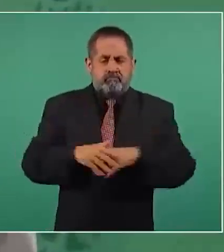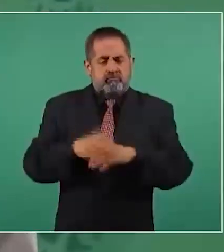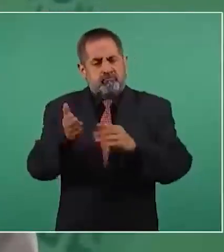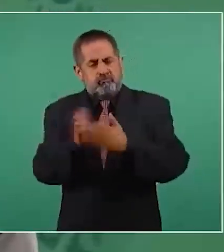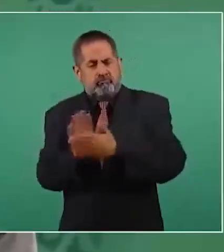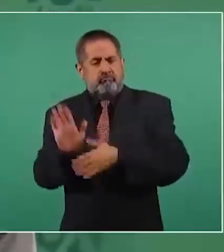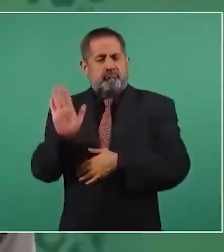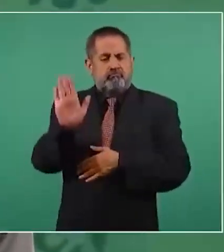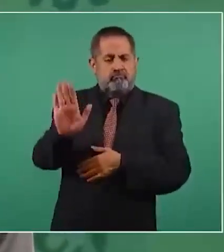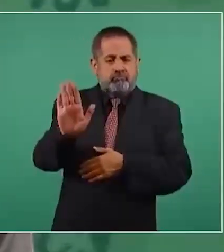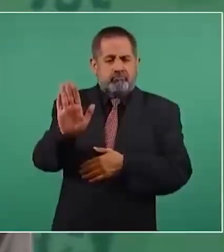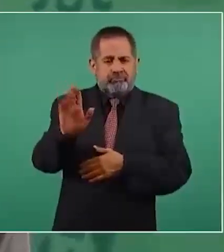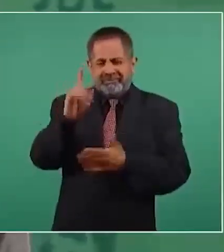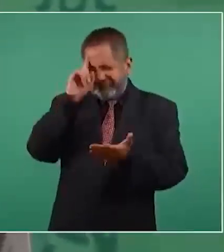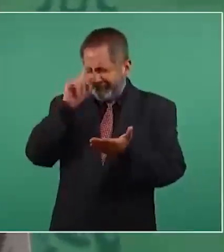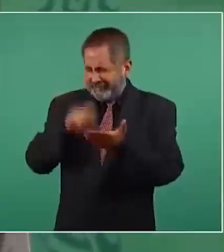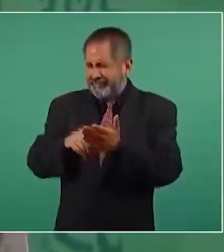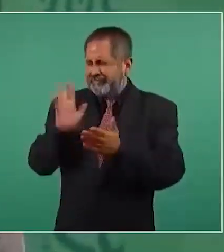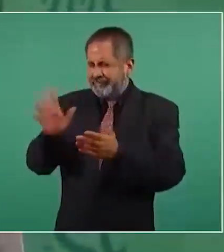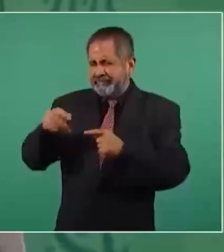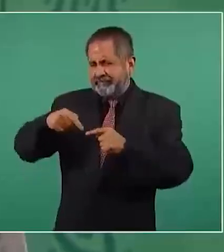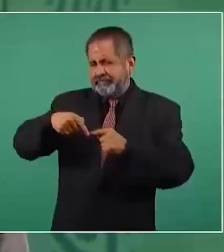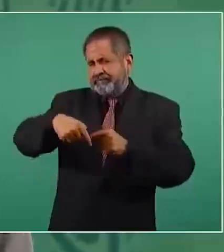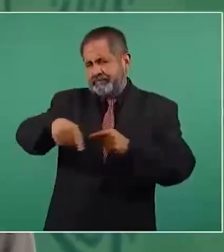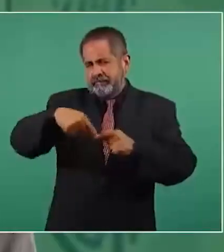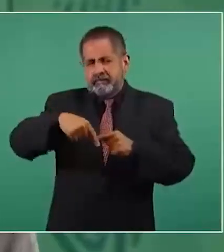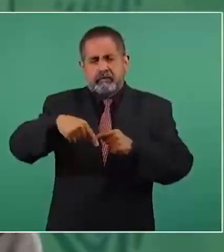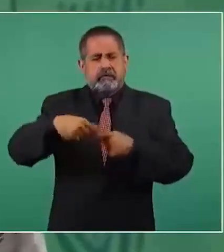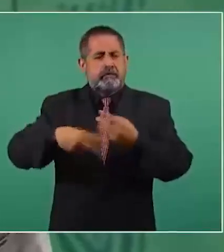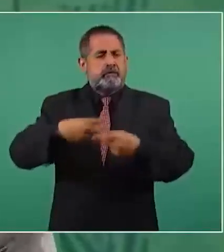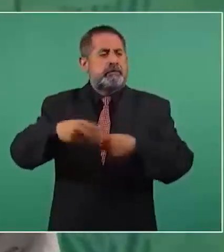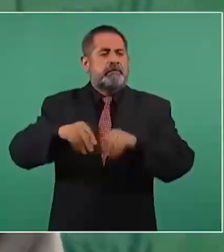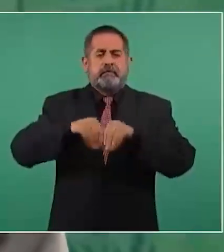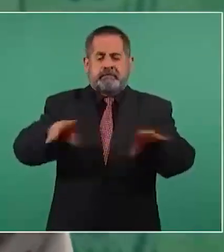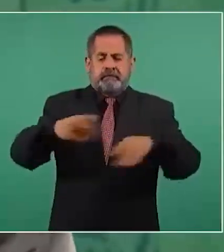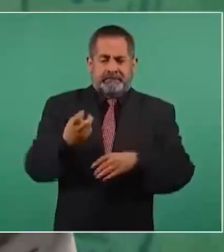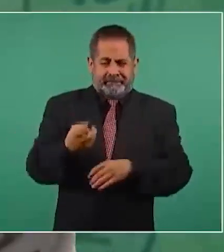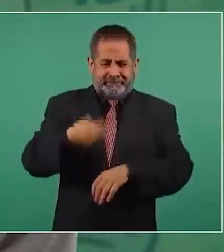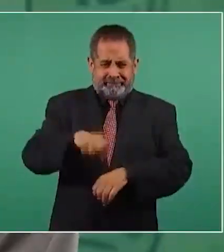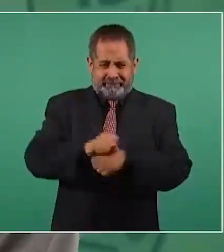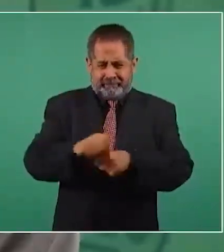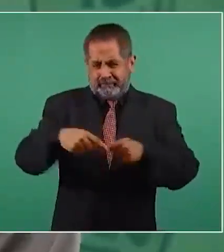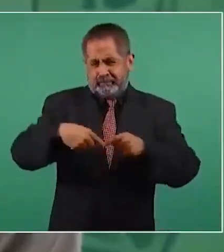decirlo mejor, creo que ya está el dictamen y se va a dar a conocer esta semana.